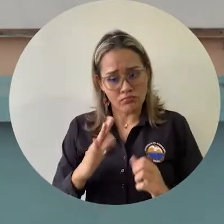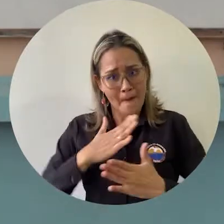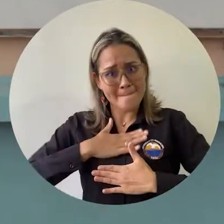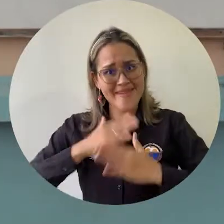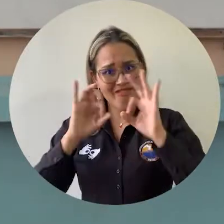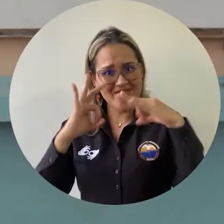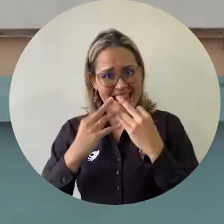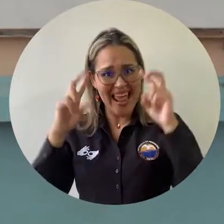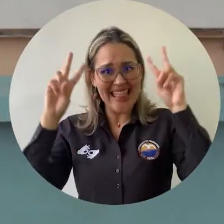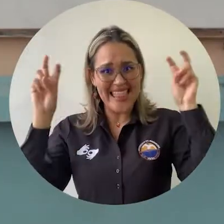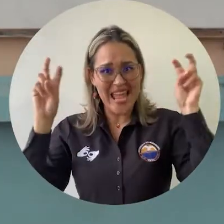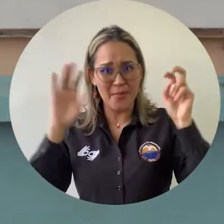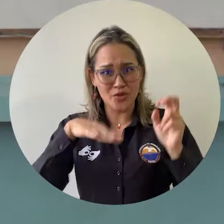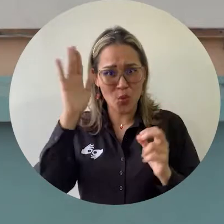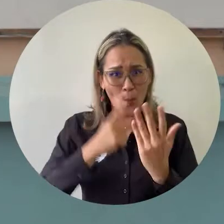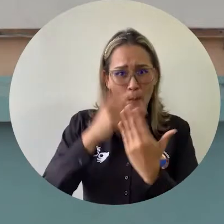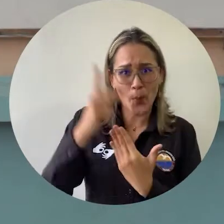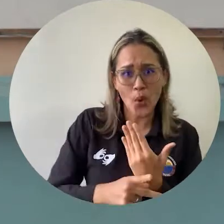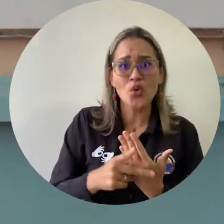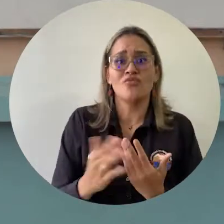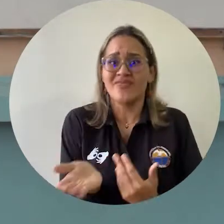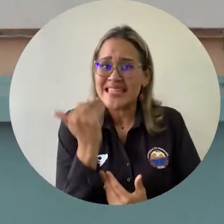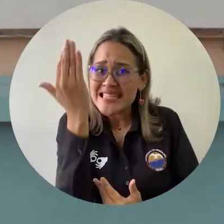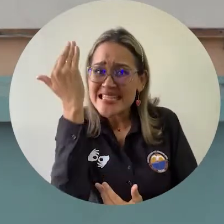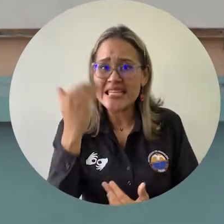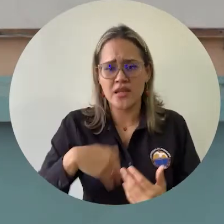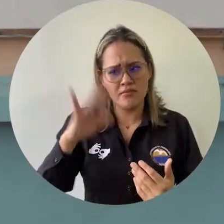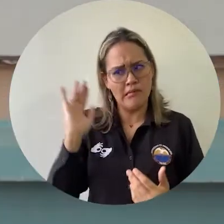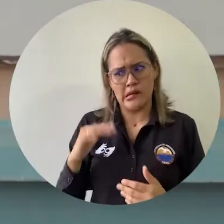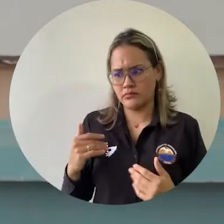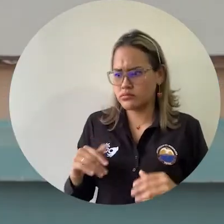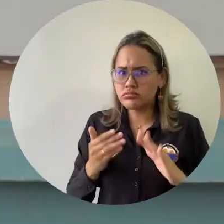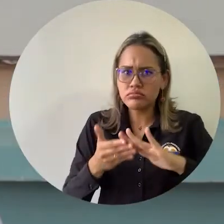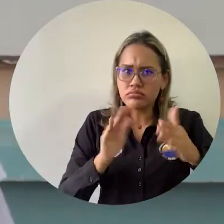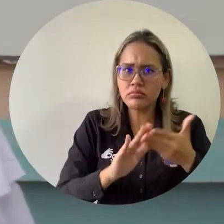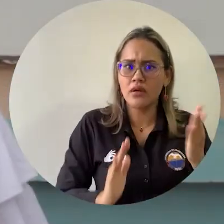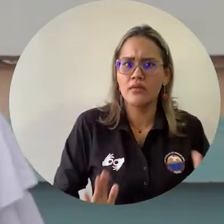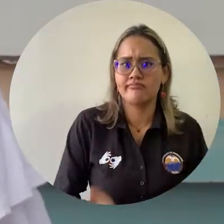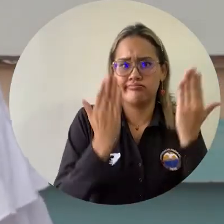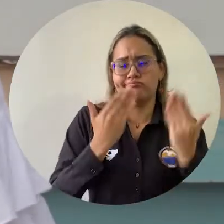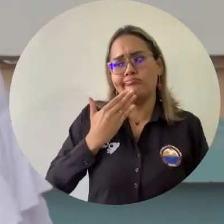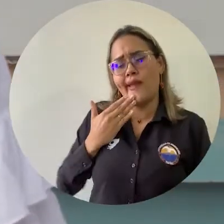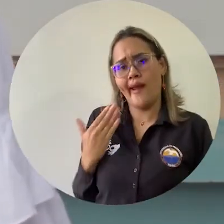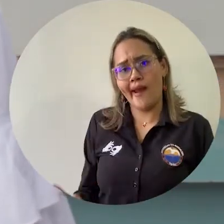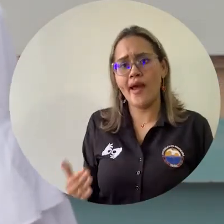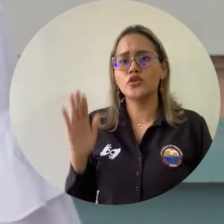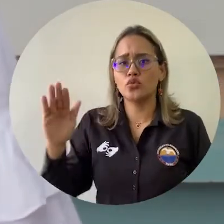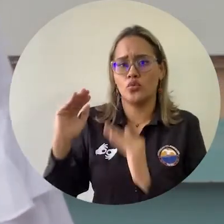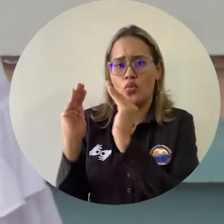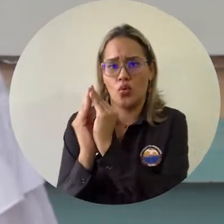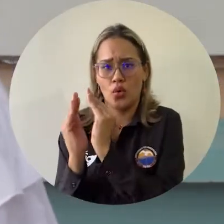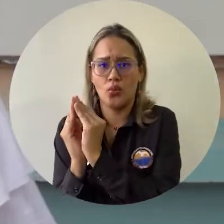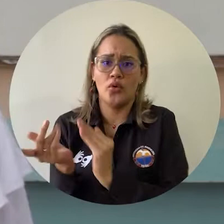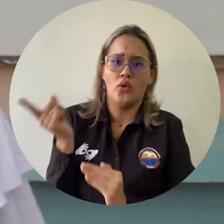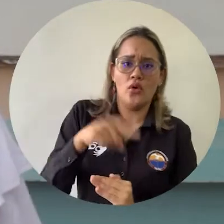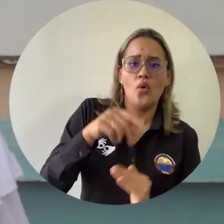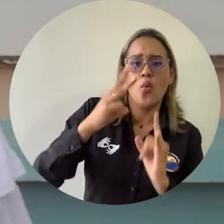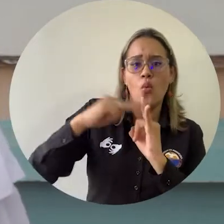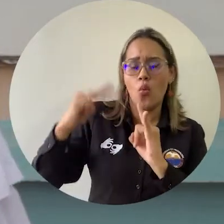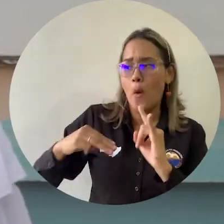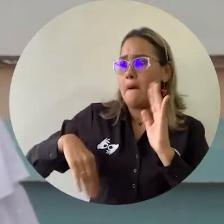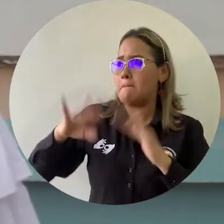totalmente exitoso y beneplácito para toda la comunidad. Les doy los agradecimientos a la institución del